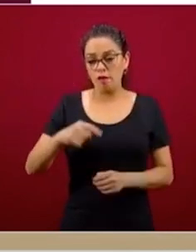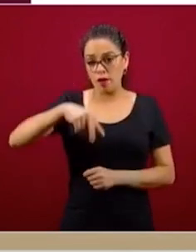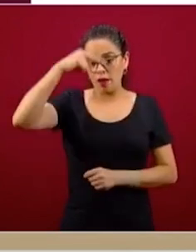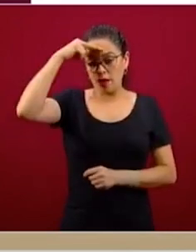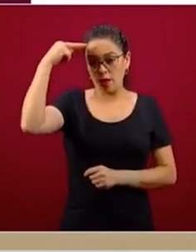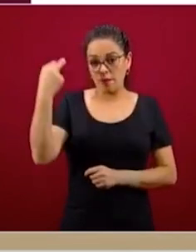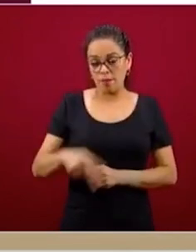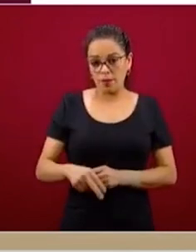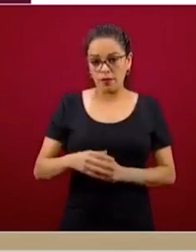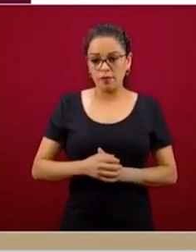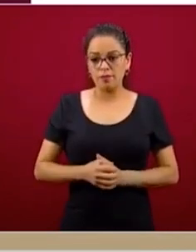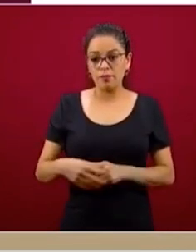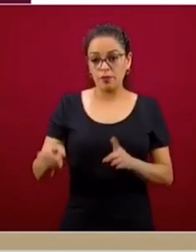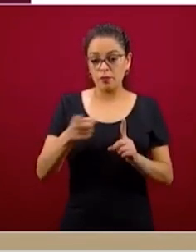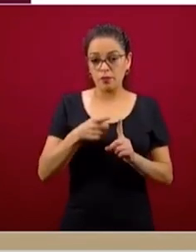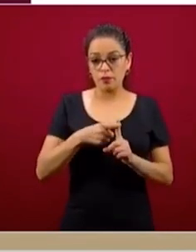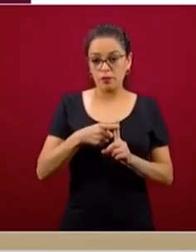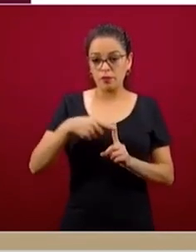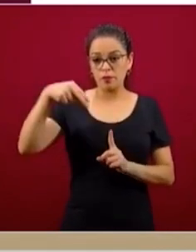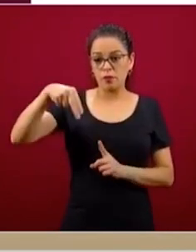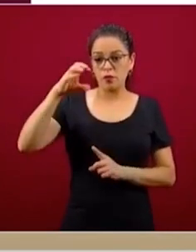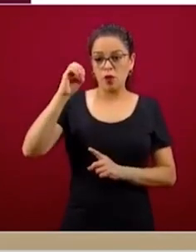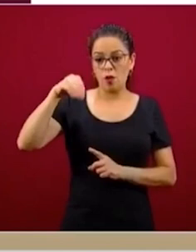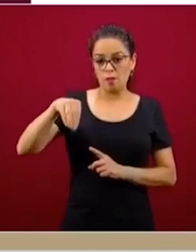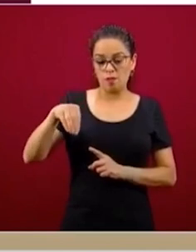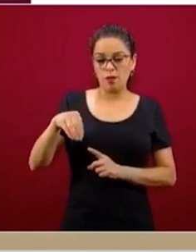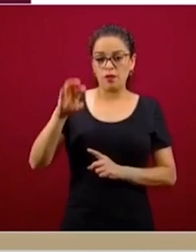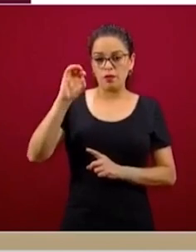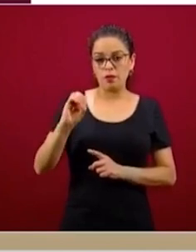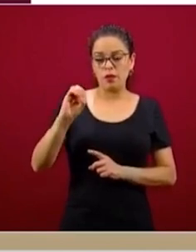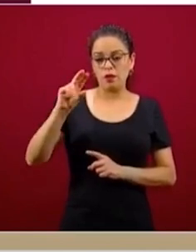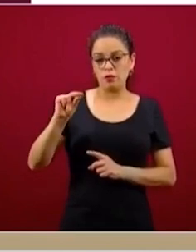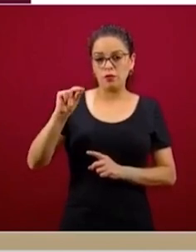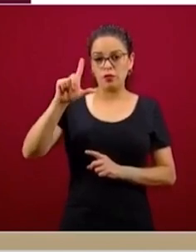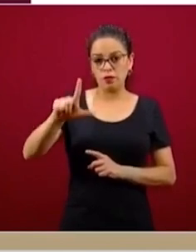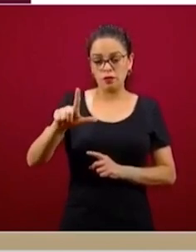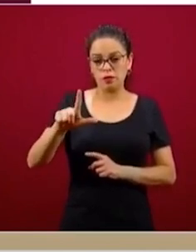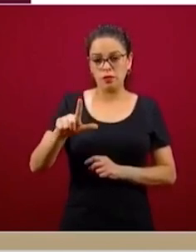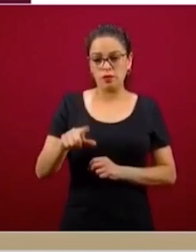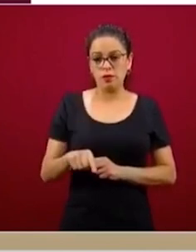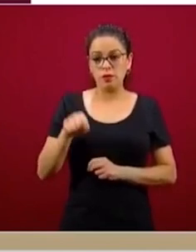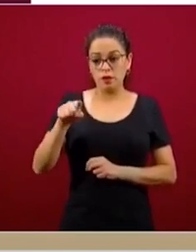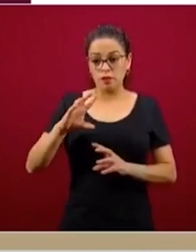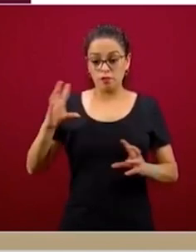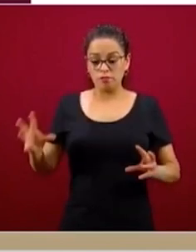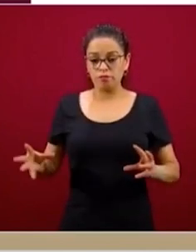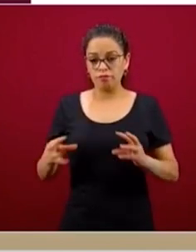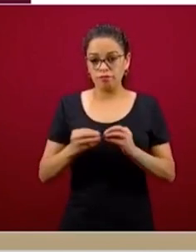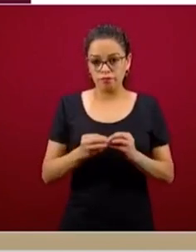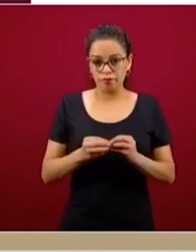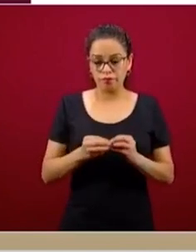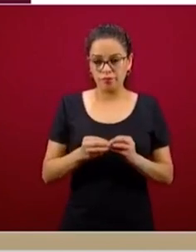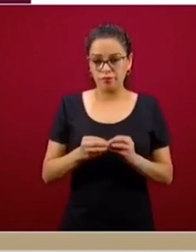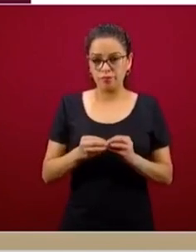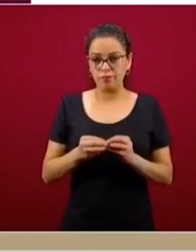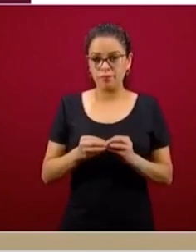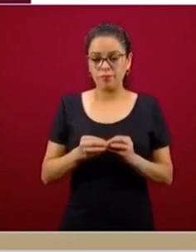la que da el marco de referencia es la norma oficial mexicana 087, es una norma conjunta entre,